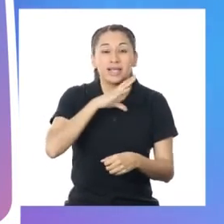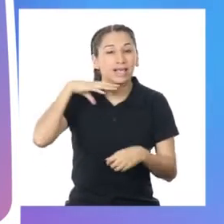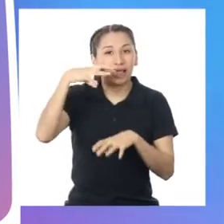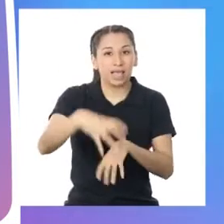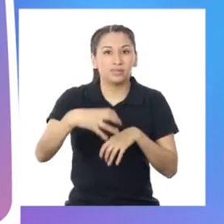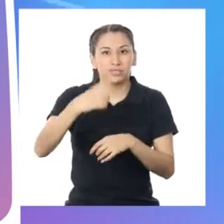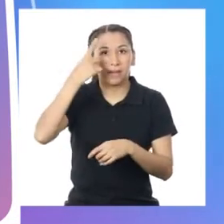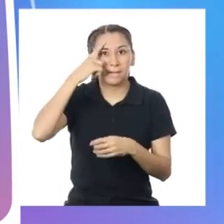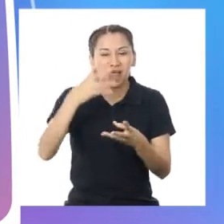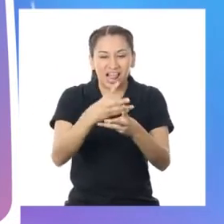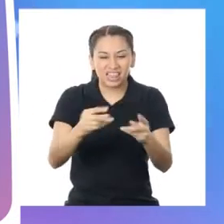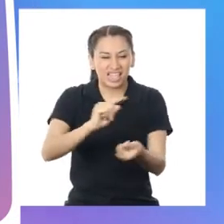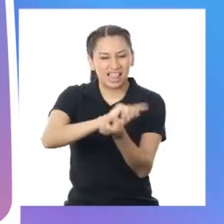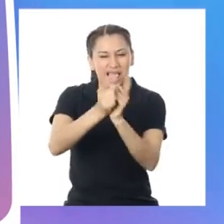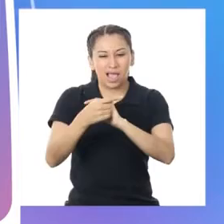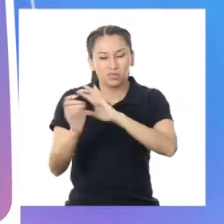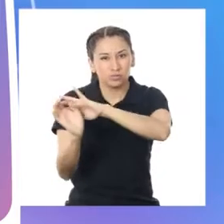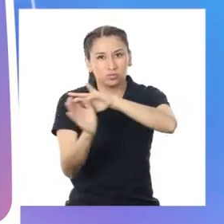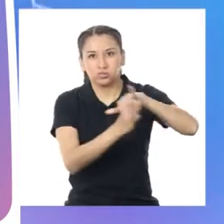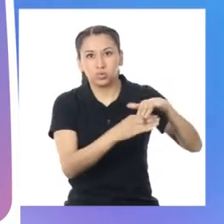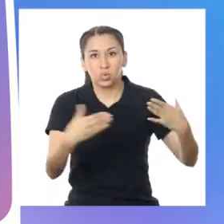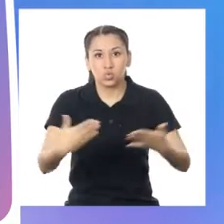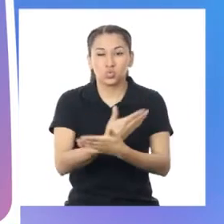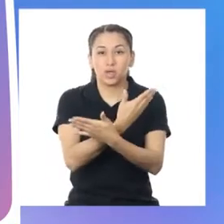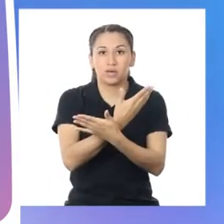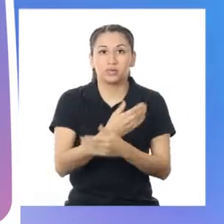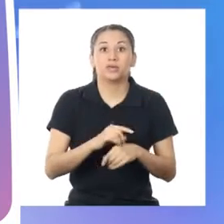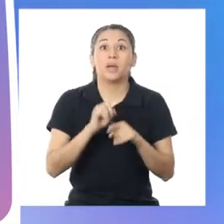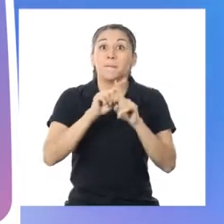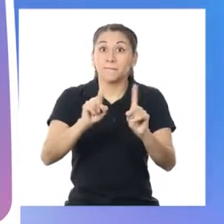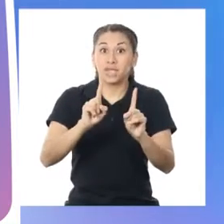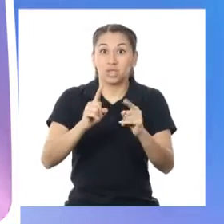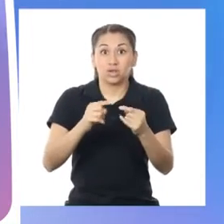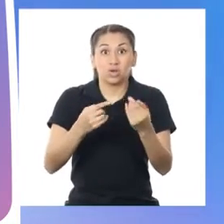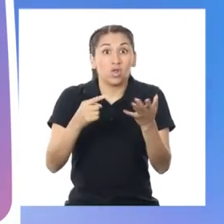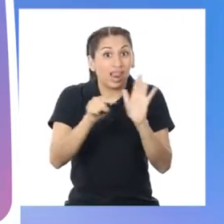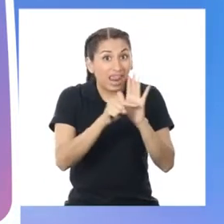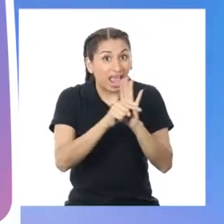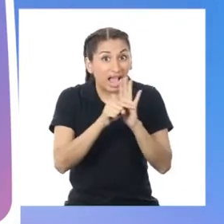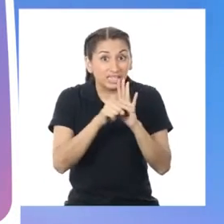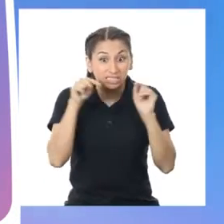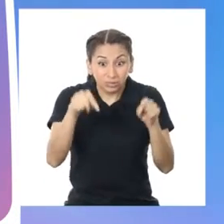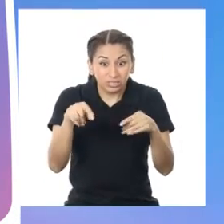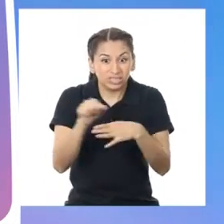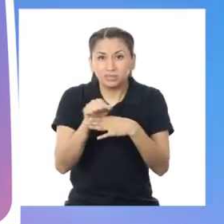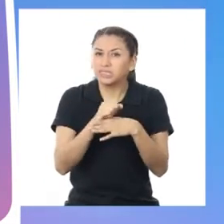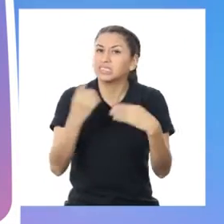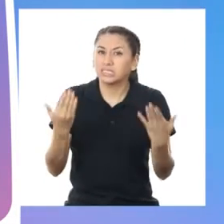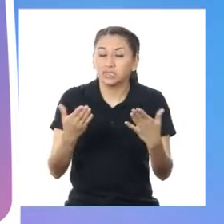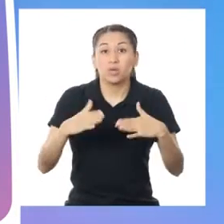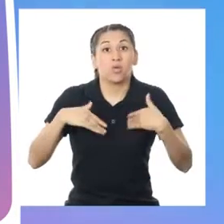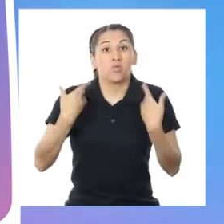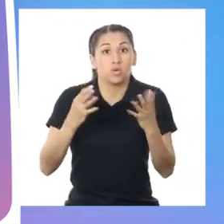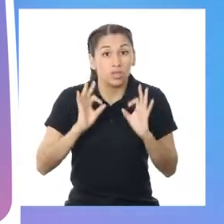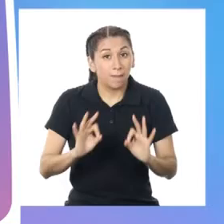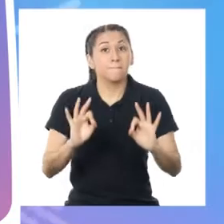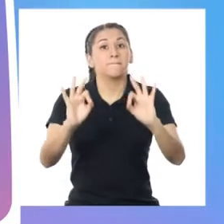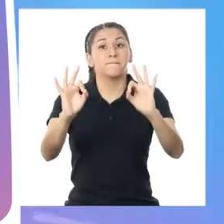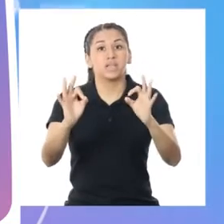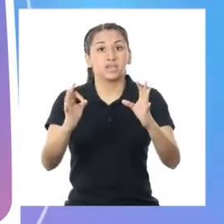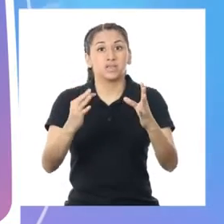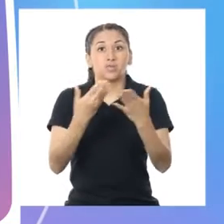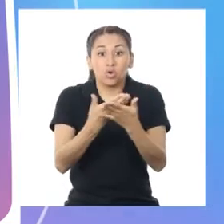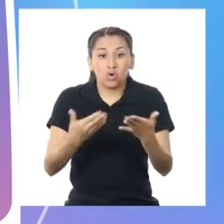agricultores para renovar los suelos. Pero el uso descontrolado o irresponsable de esta práctica puede